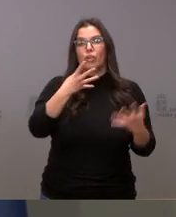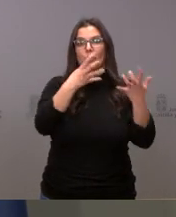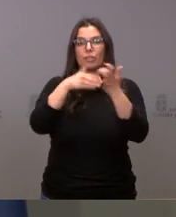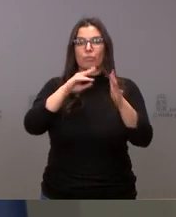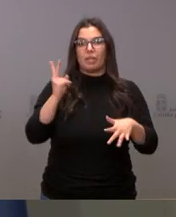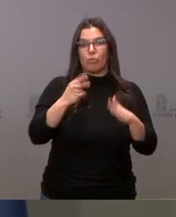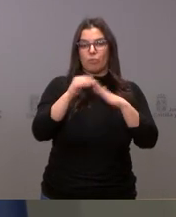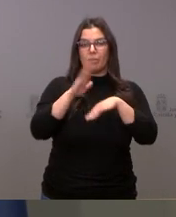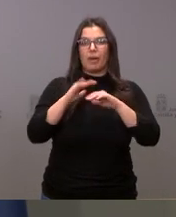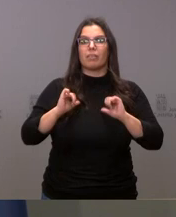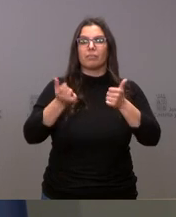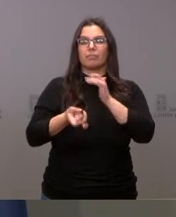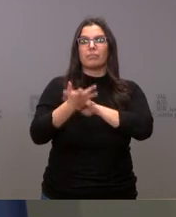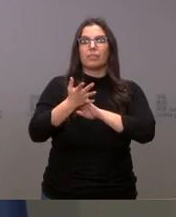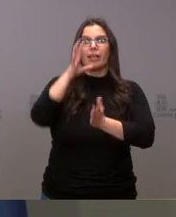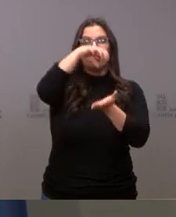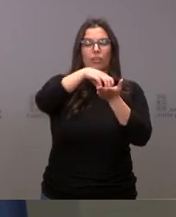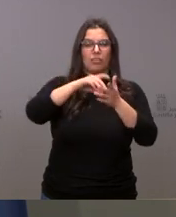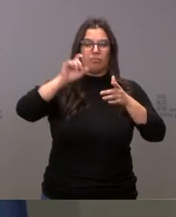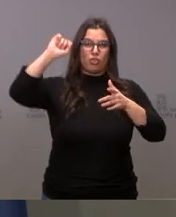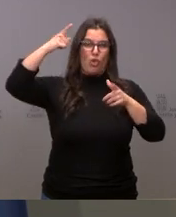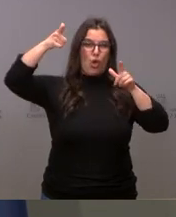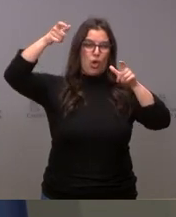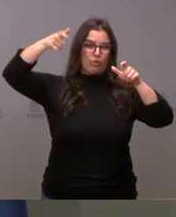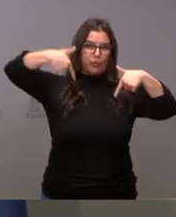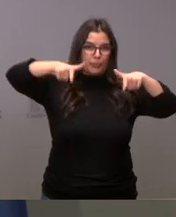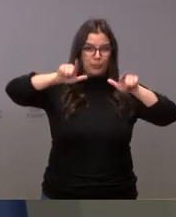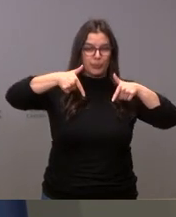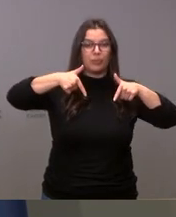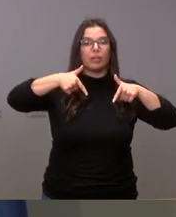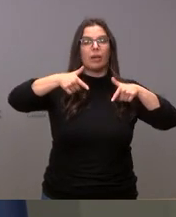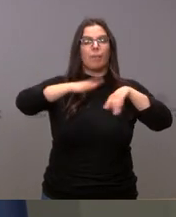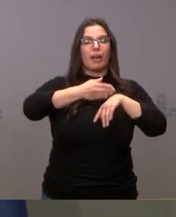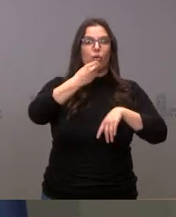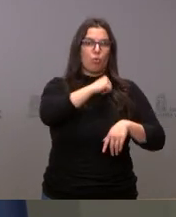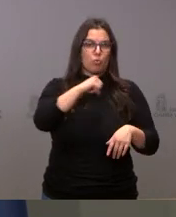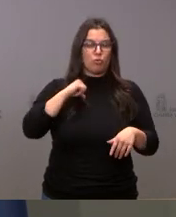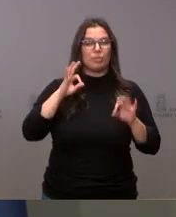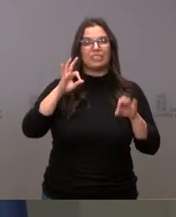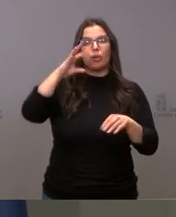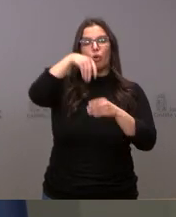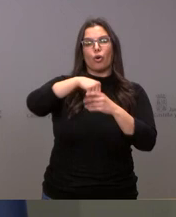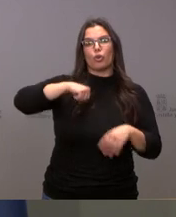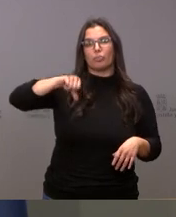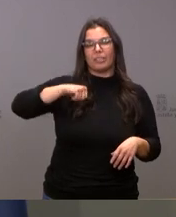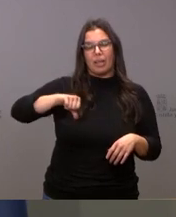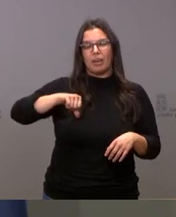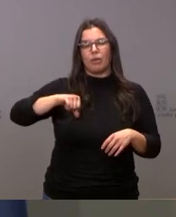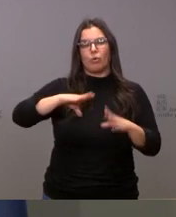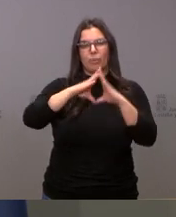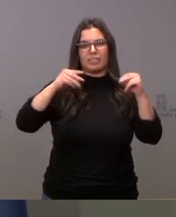.000 euros para poner en marcha una instalación solar fotovoltaica para autoconsumo en el Hospital Universitario Río Ortega.